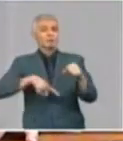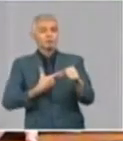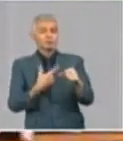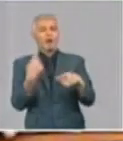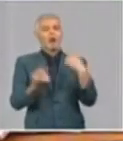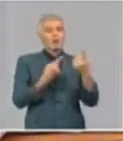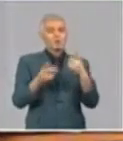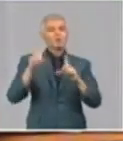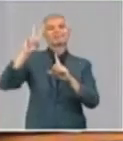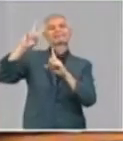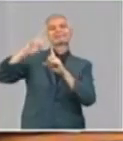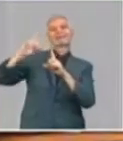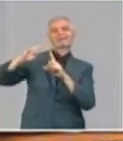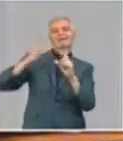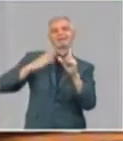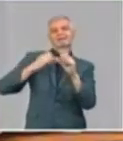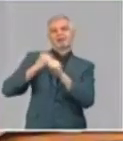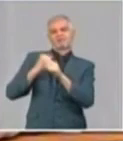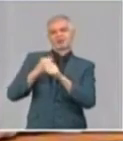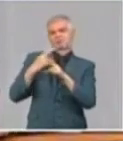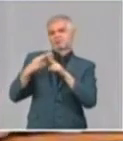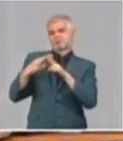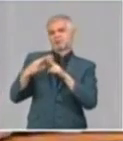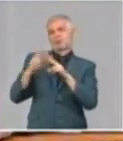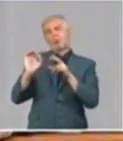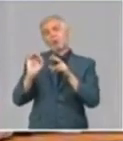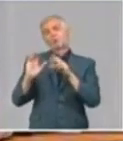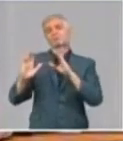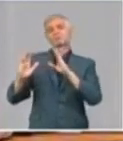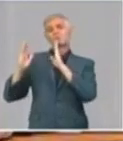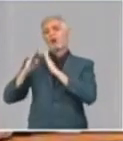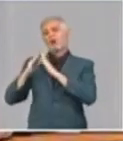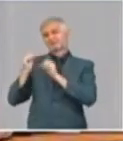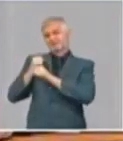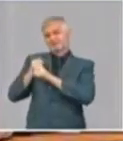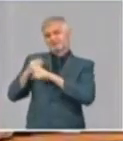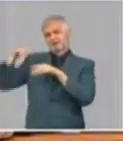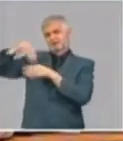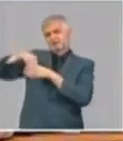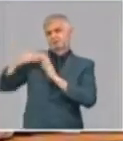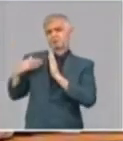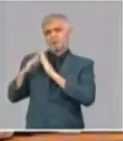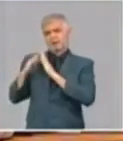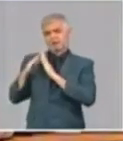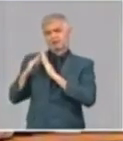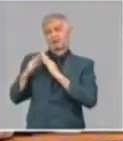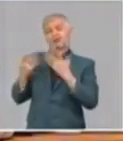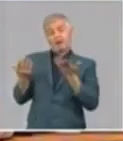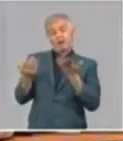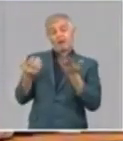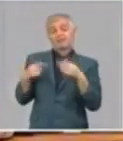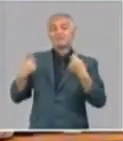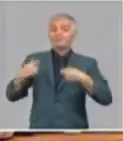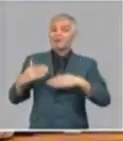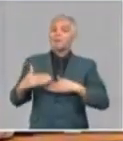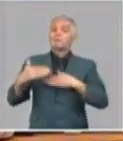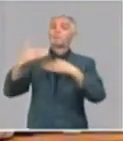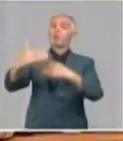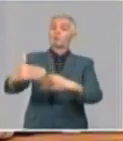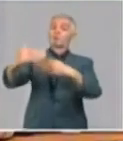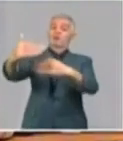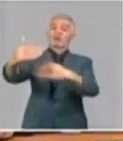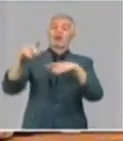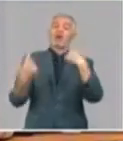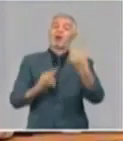de teletrabajo y trabajo a distancia y dolorosamente tuvimos que posponer eventos artísticos